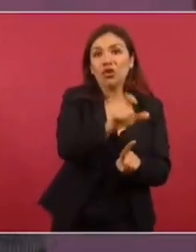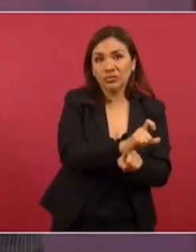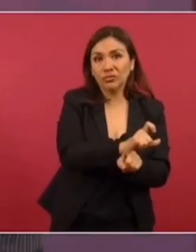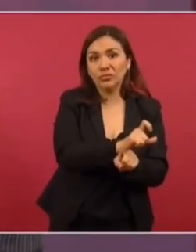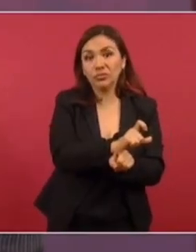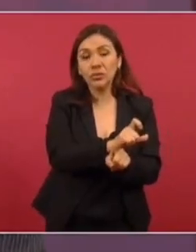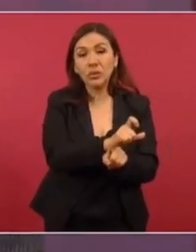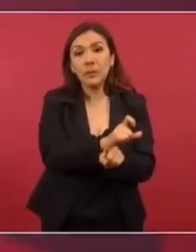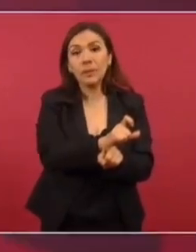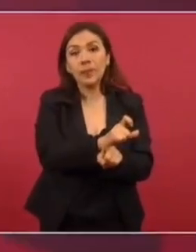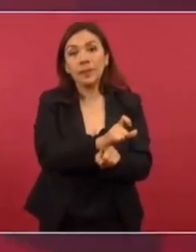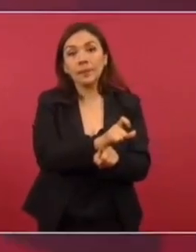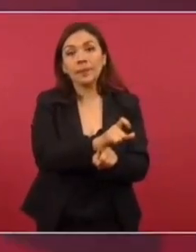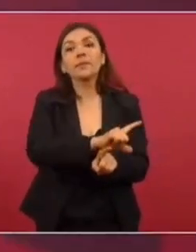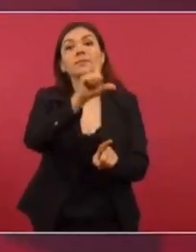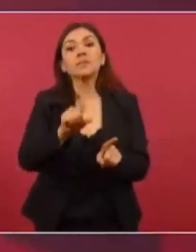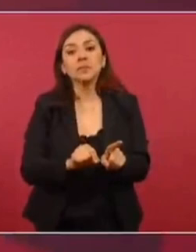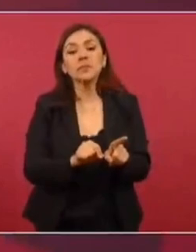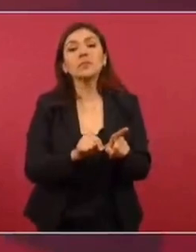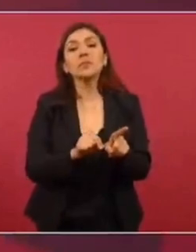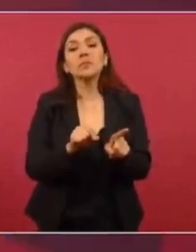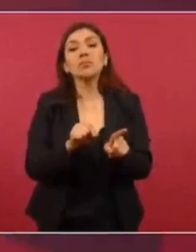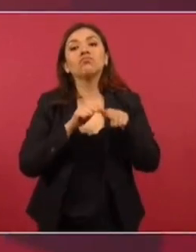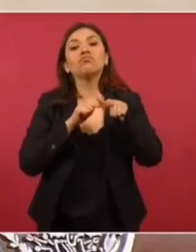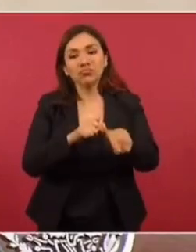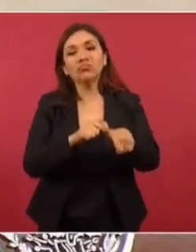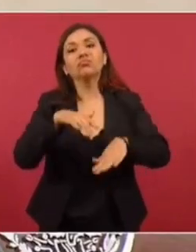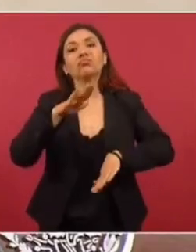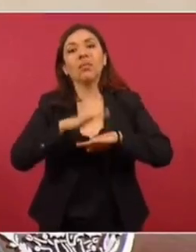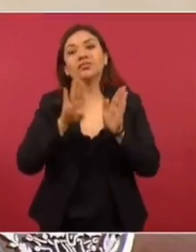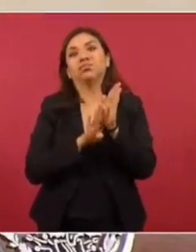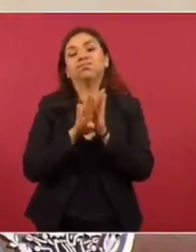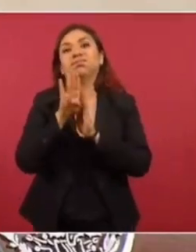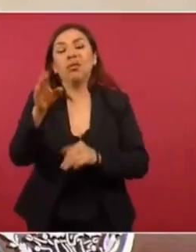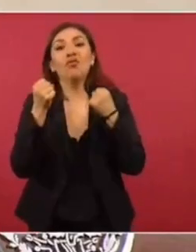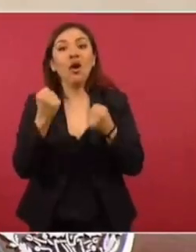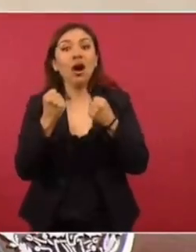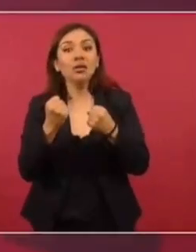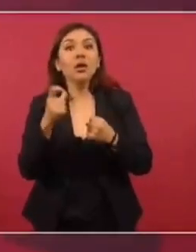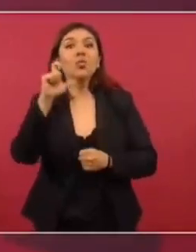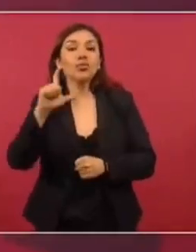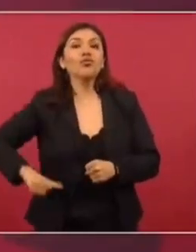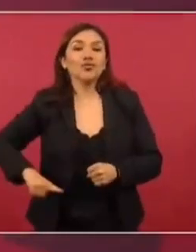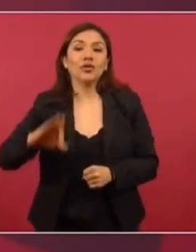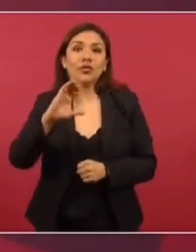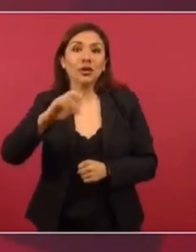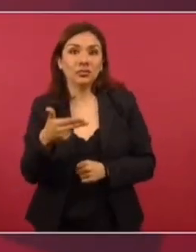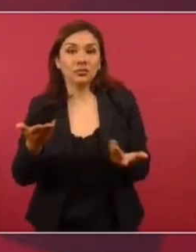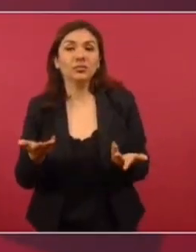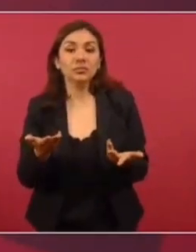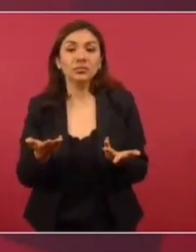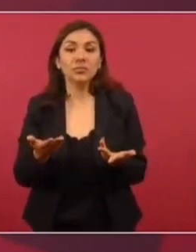y tiene su momento estelar durante el gobierno de Calderón.